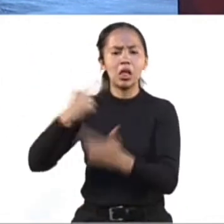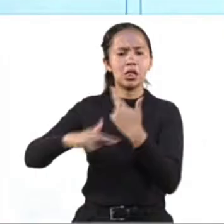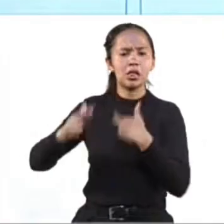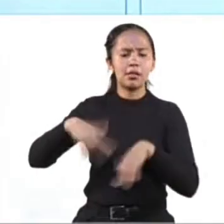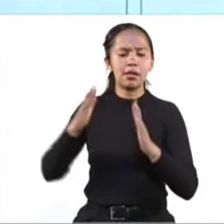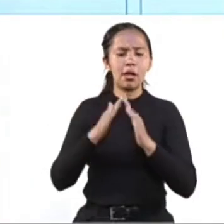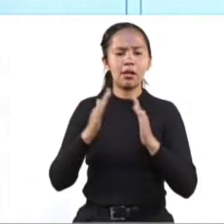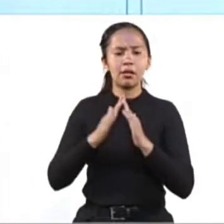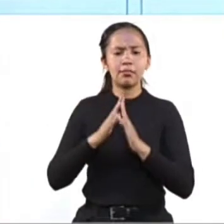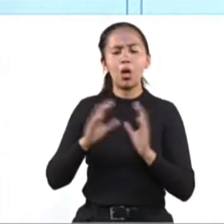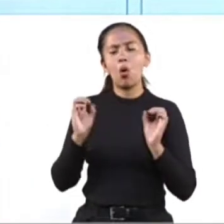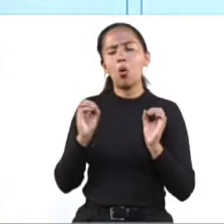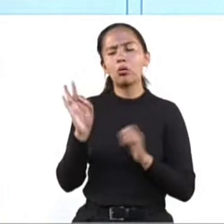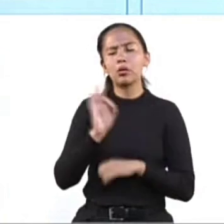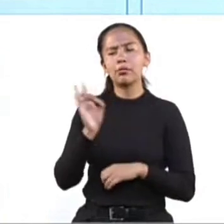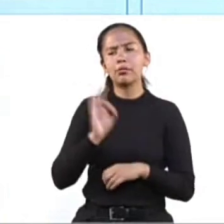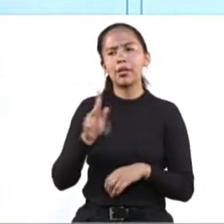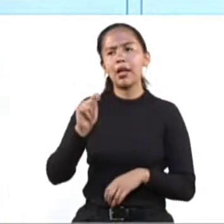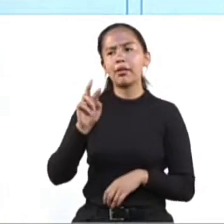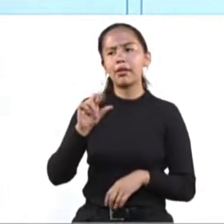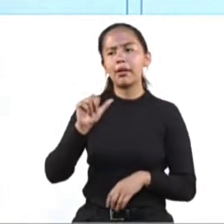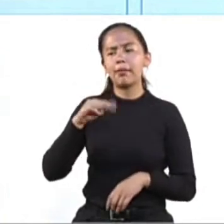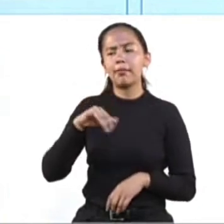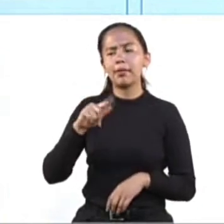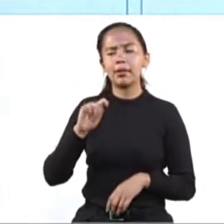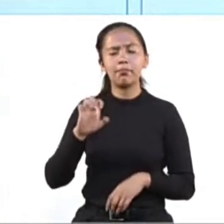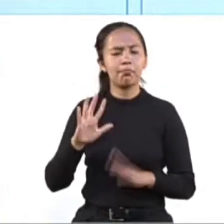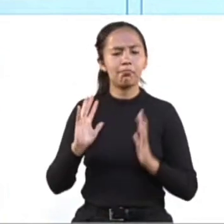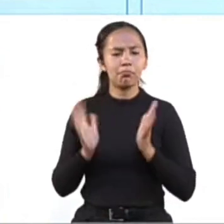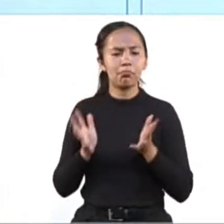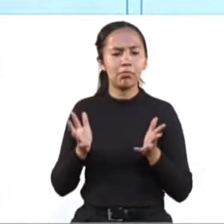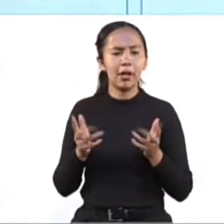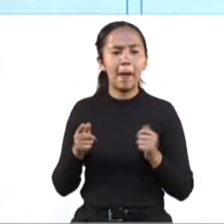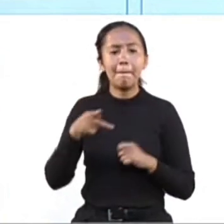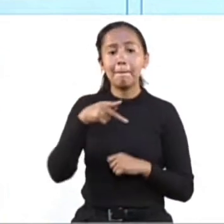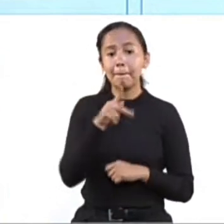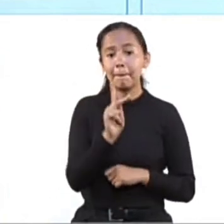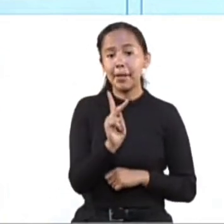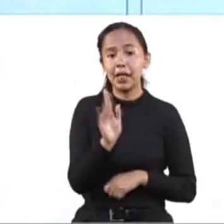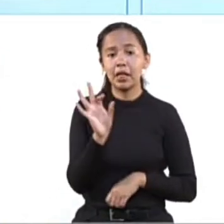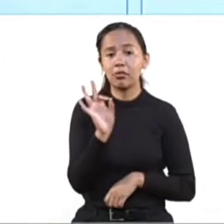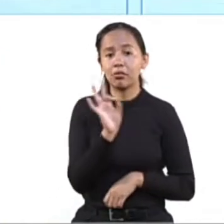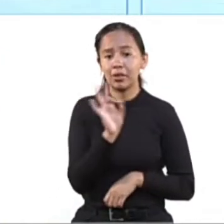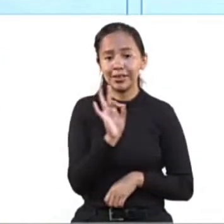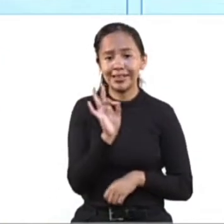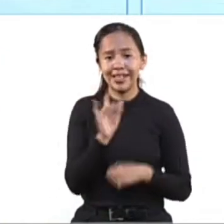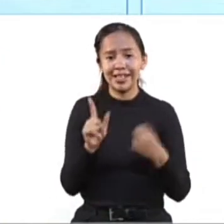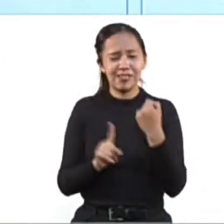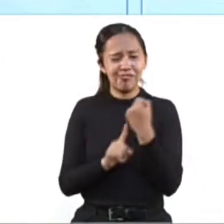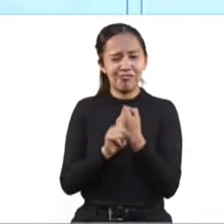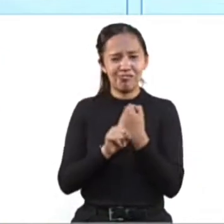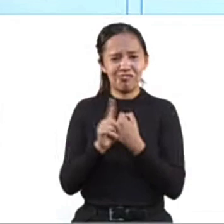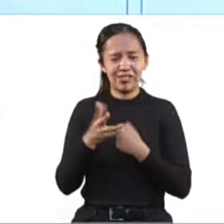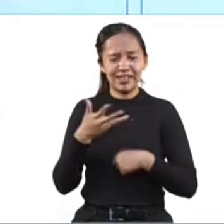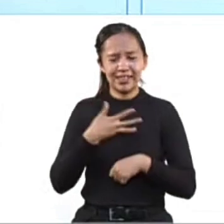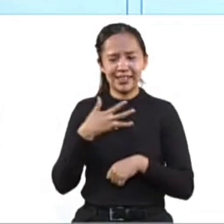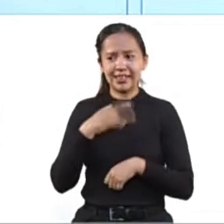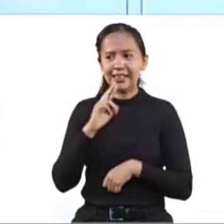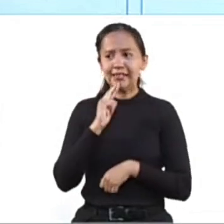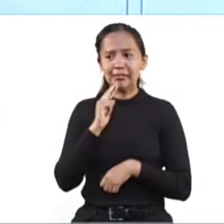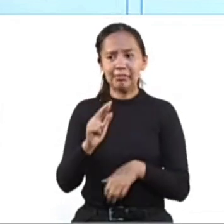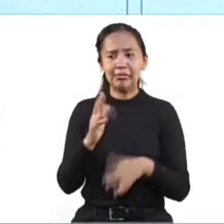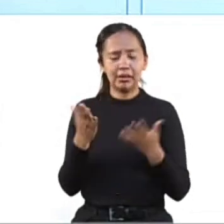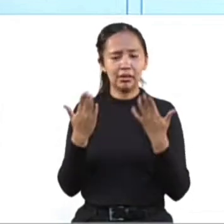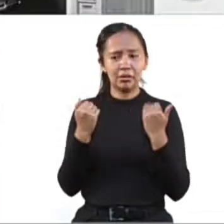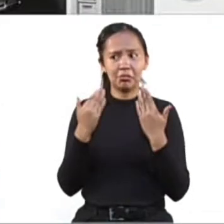trámite antes de que entrara en operación esta línea y no ha podido resolverlo, no ha tenido una resolución por